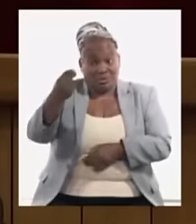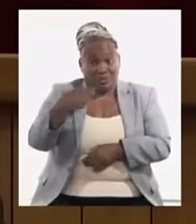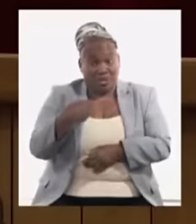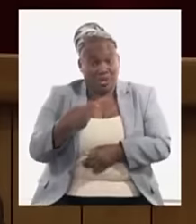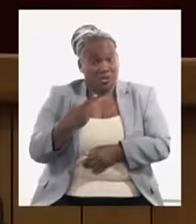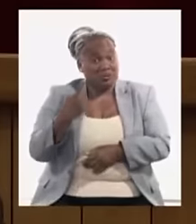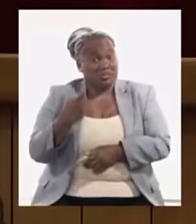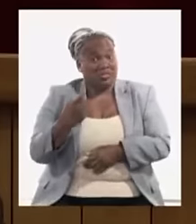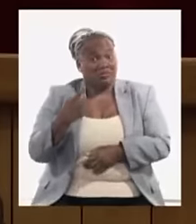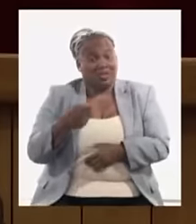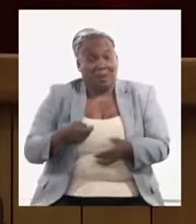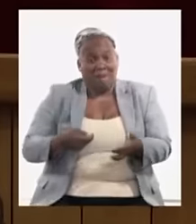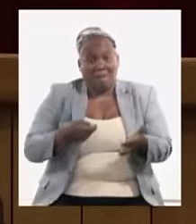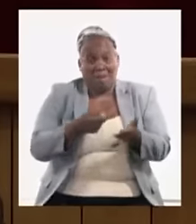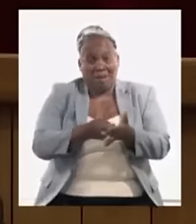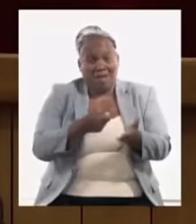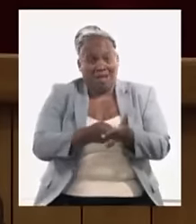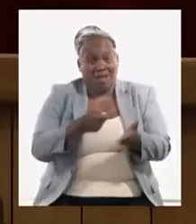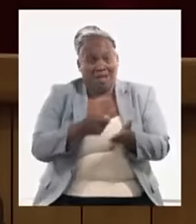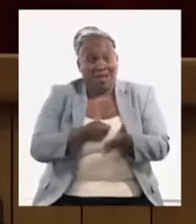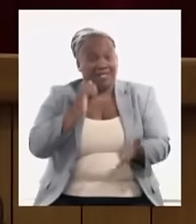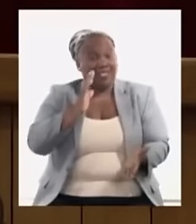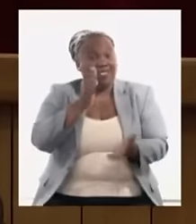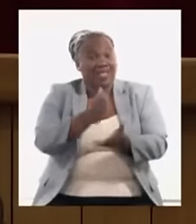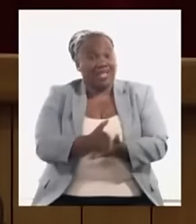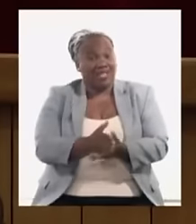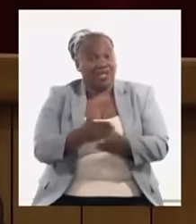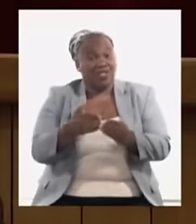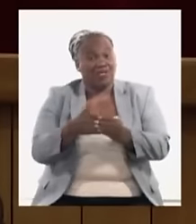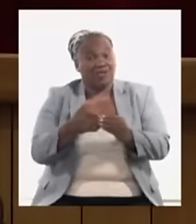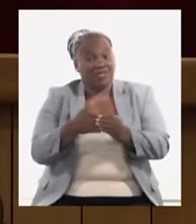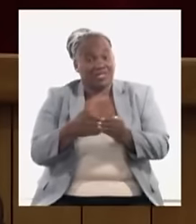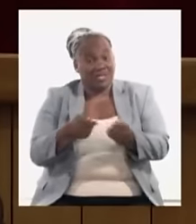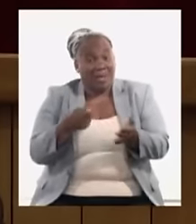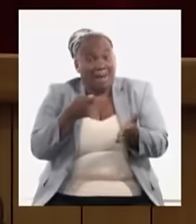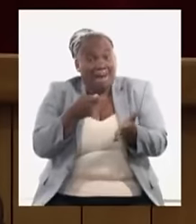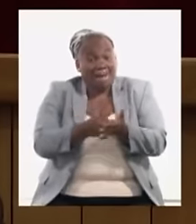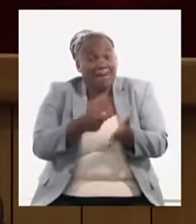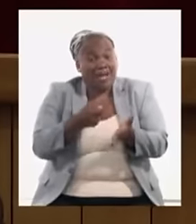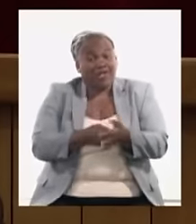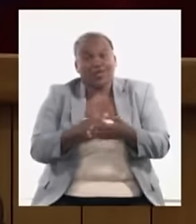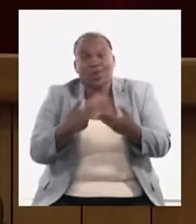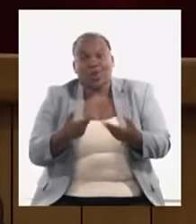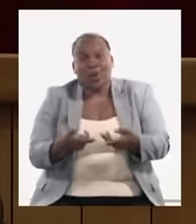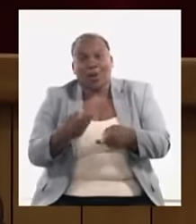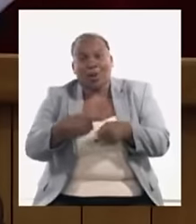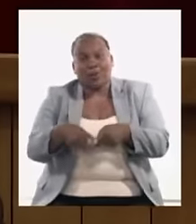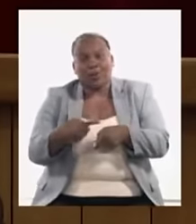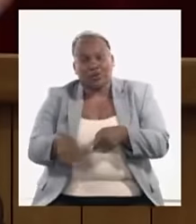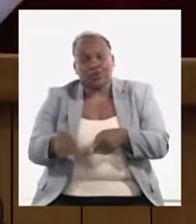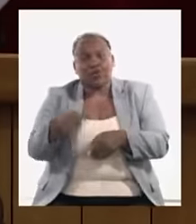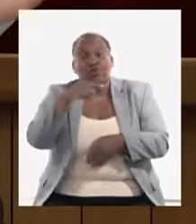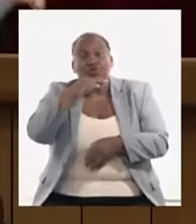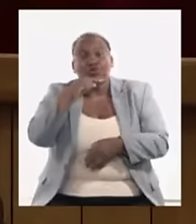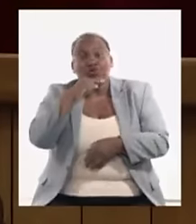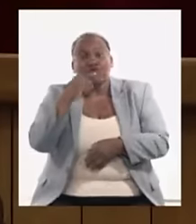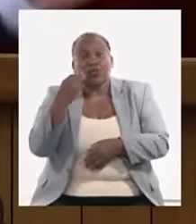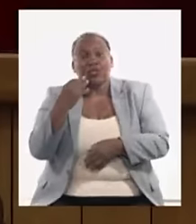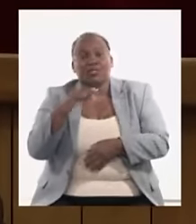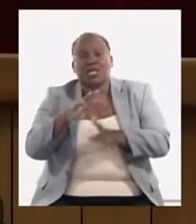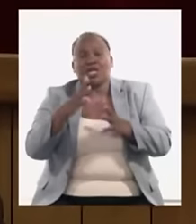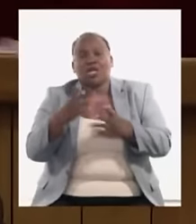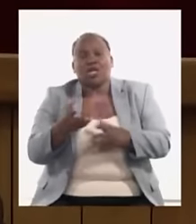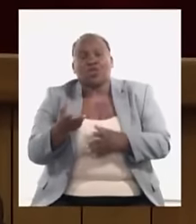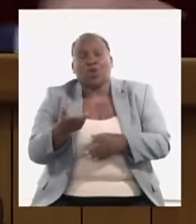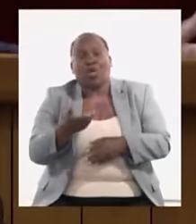necesidad de pagar directamente en divisas es pagando con productos en Rusia decíamos toda la fruta que